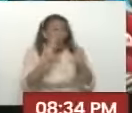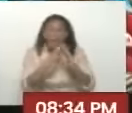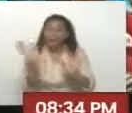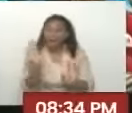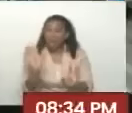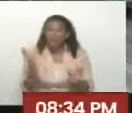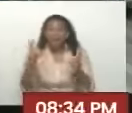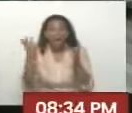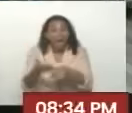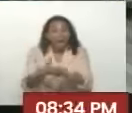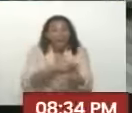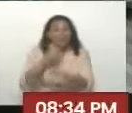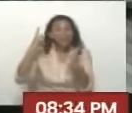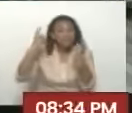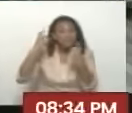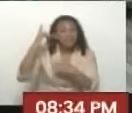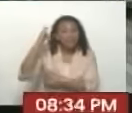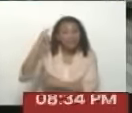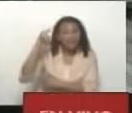foto Ah Yo tampoco